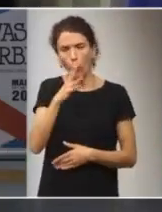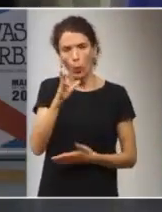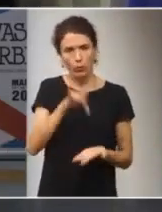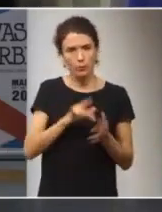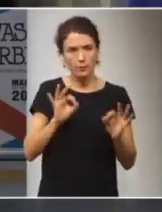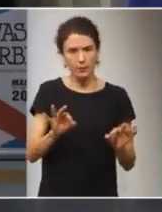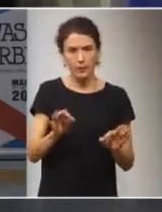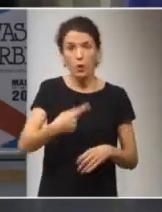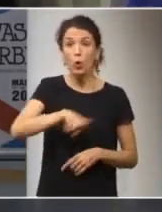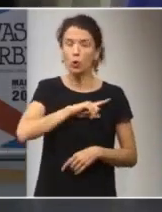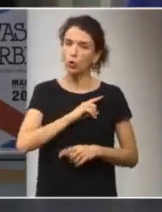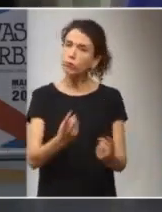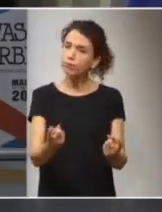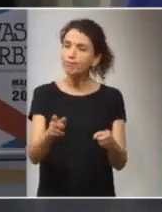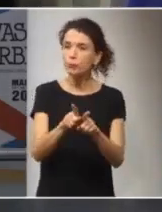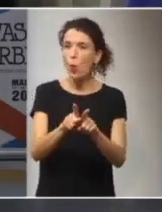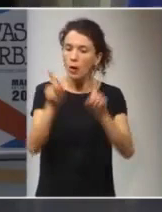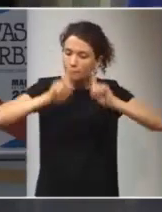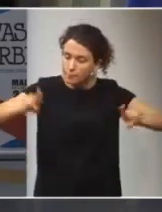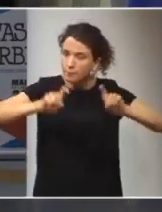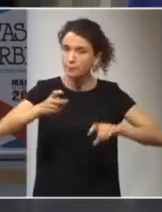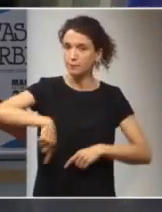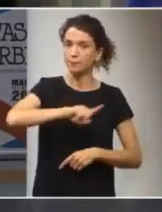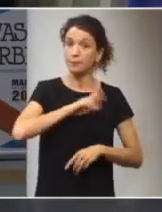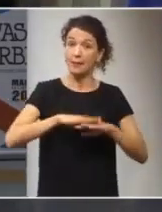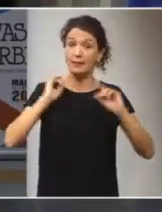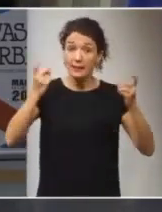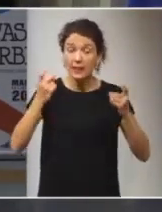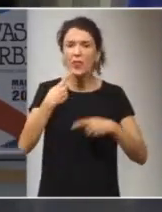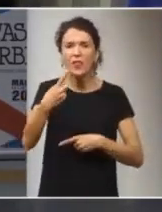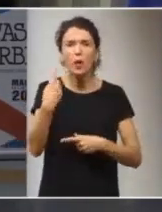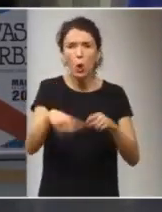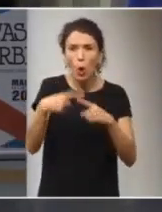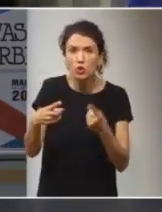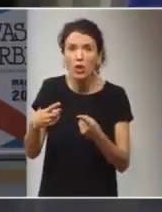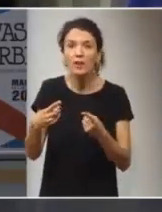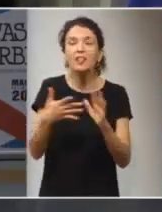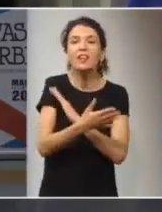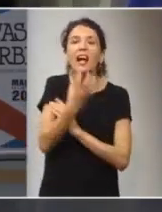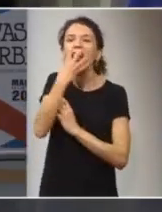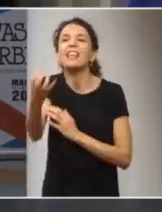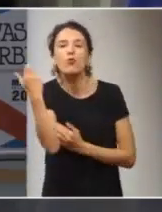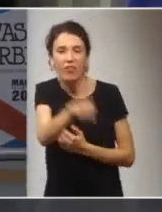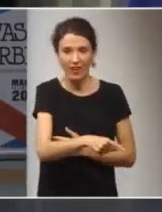nos enseña que para poder decir mucho no hace falta gritar.